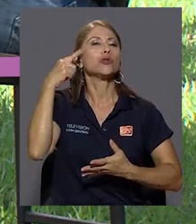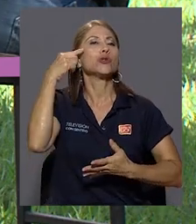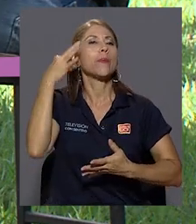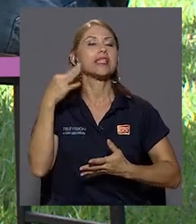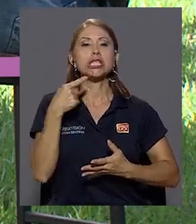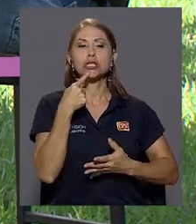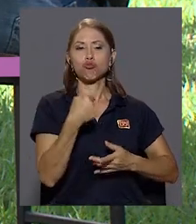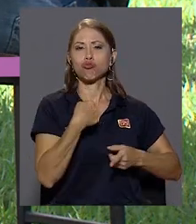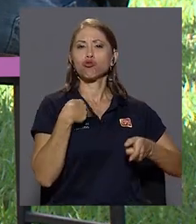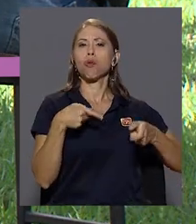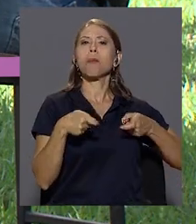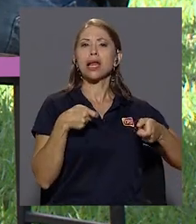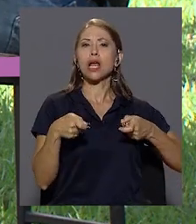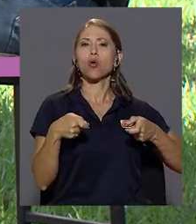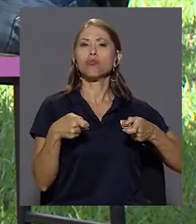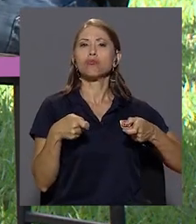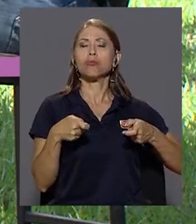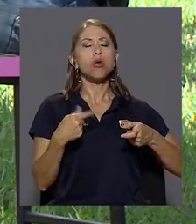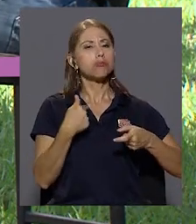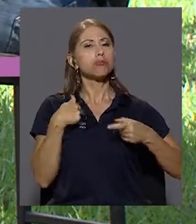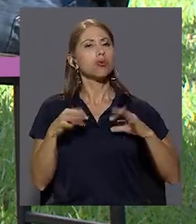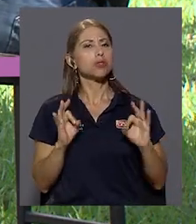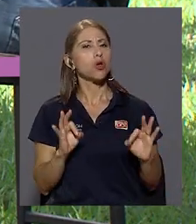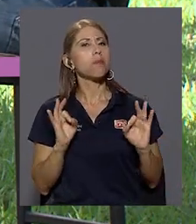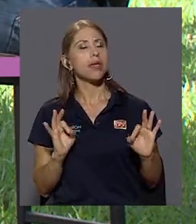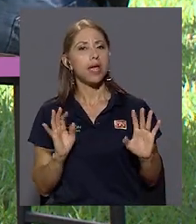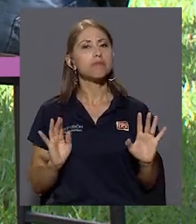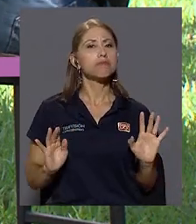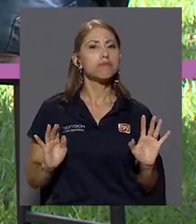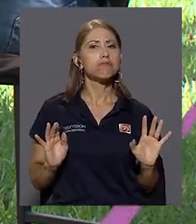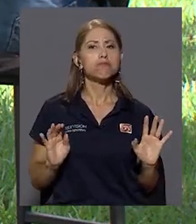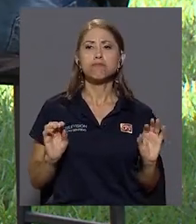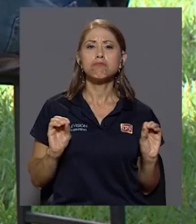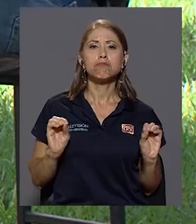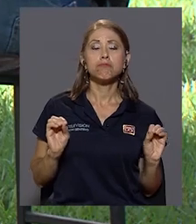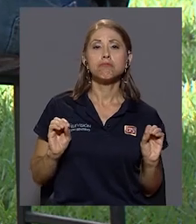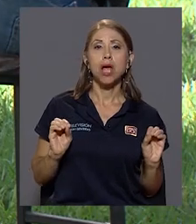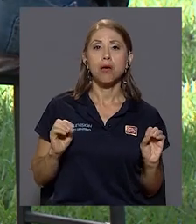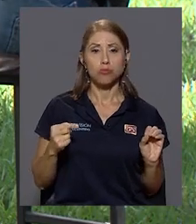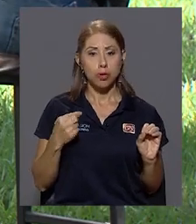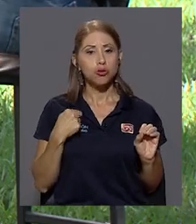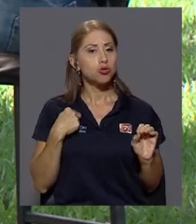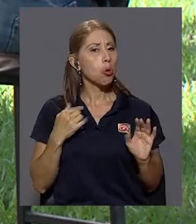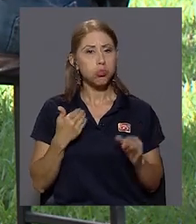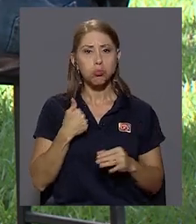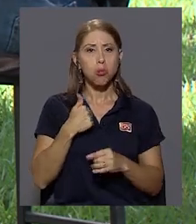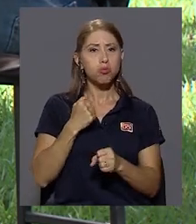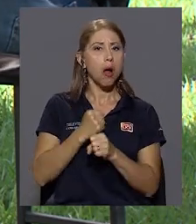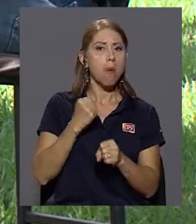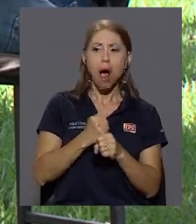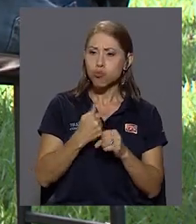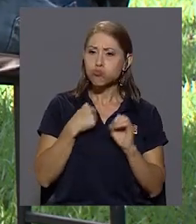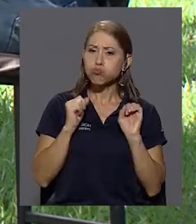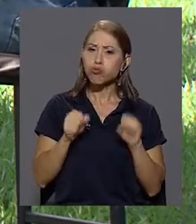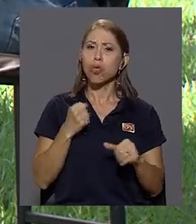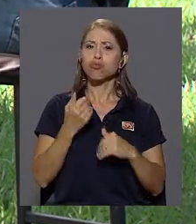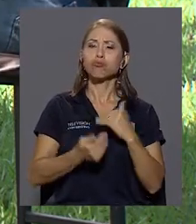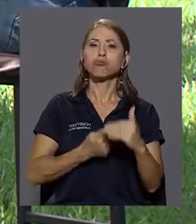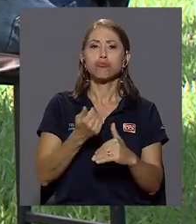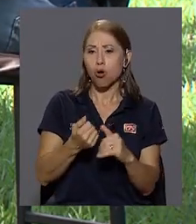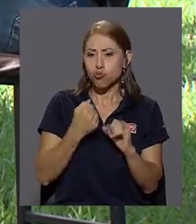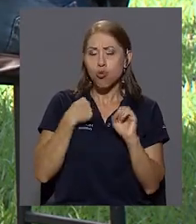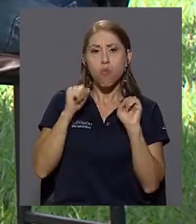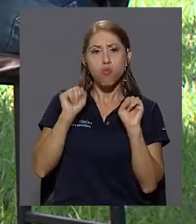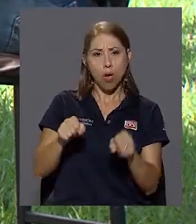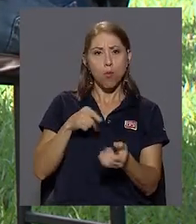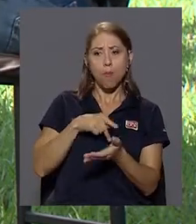yo lo manejo, yo estoy bien siempre y cuando yo tenga trabajo, siempre y cuando yo pueda